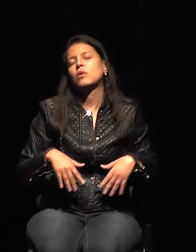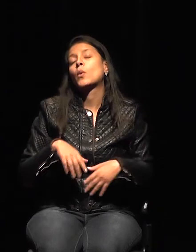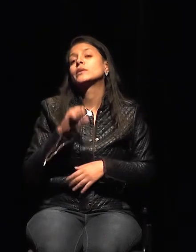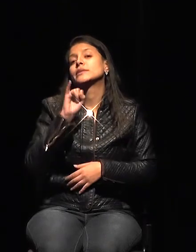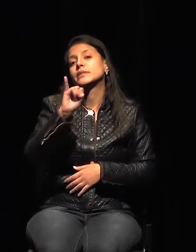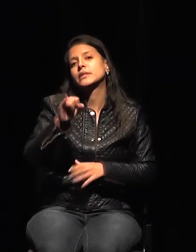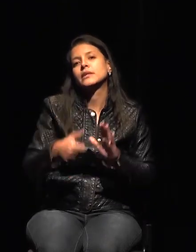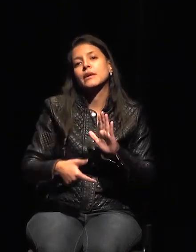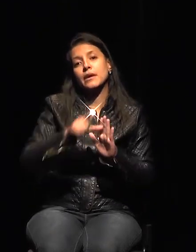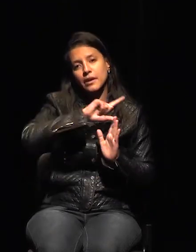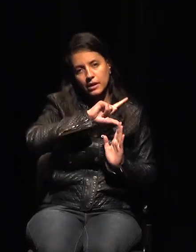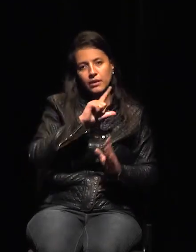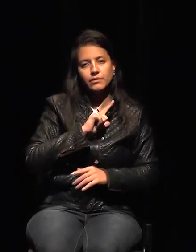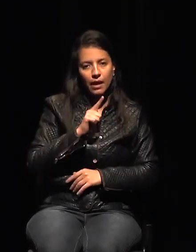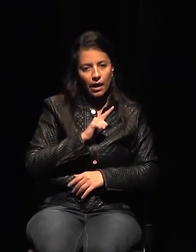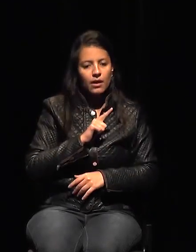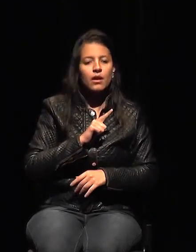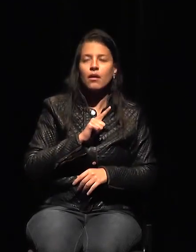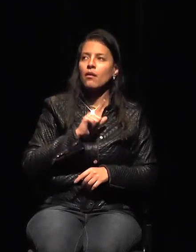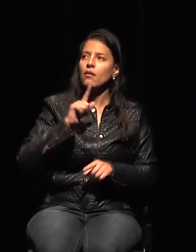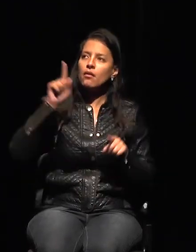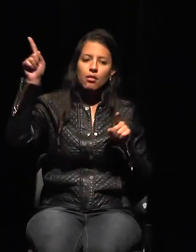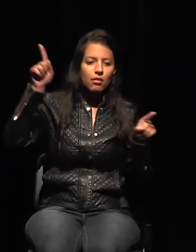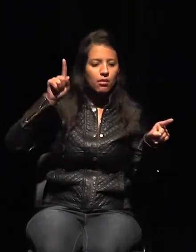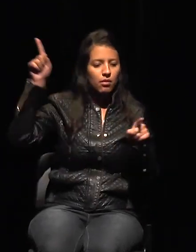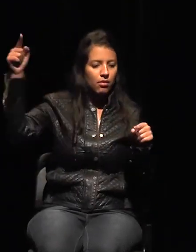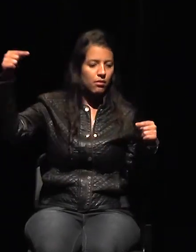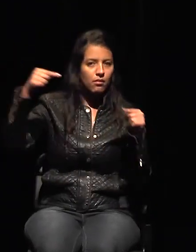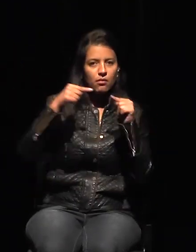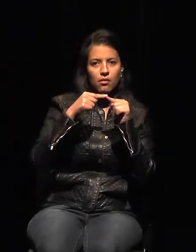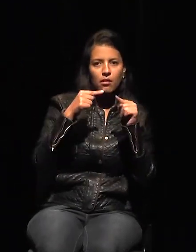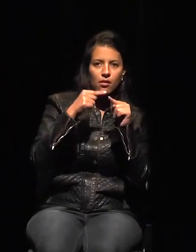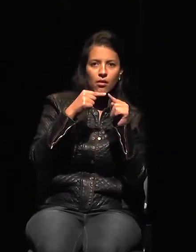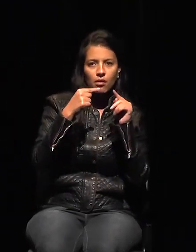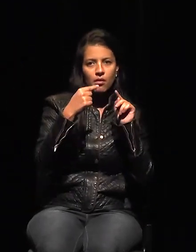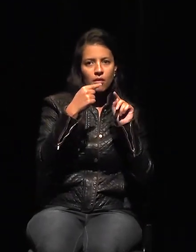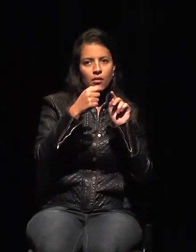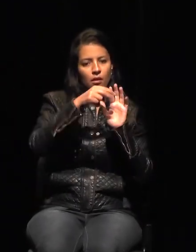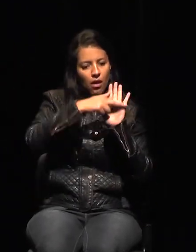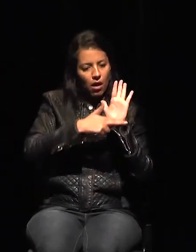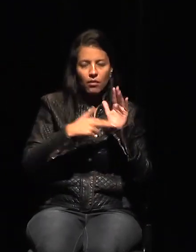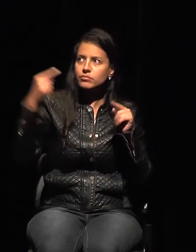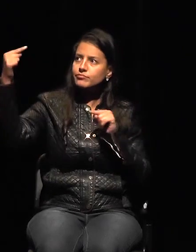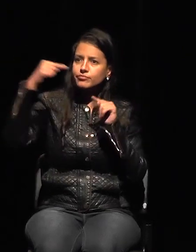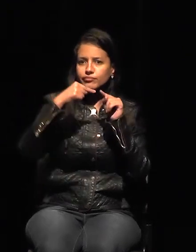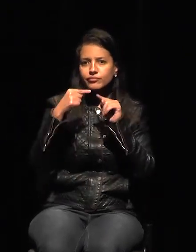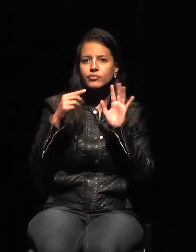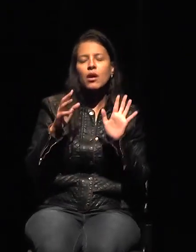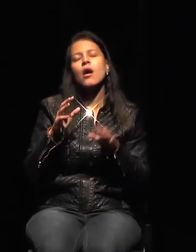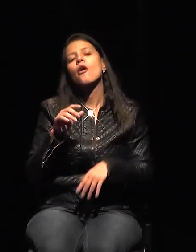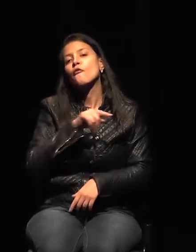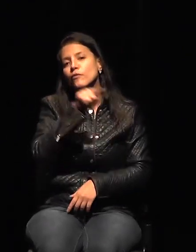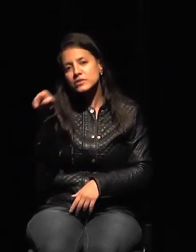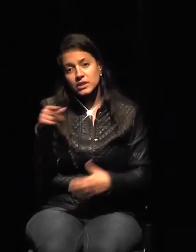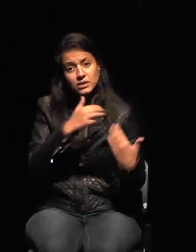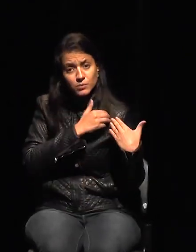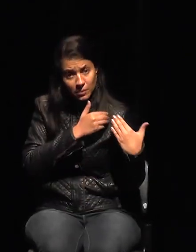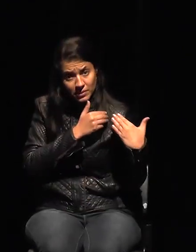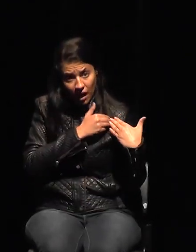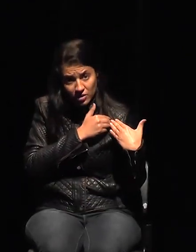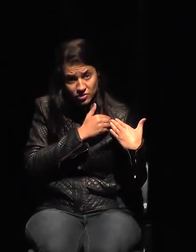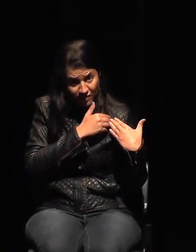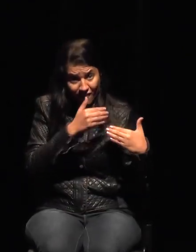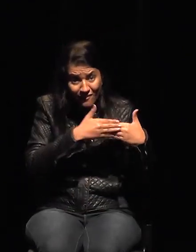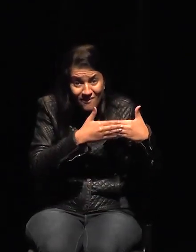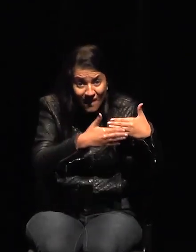entre todos, parte de la responsabilidad que tienen, ya la hemos asumido. Y como personas jurídicas, instituciones,